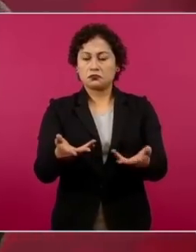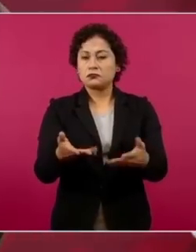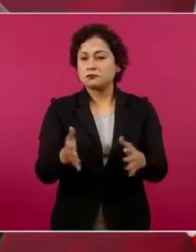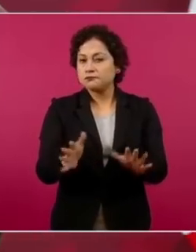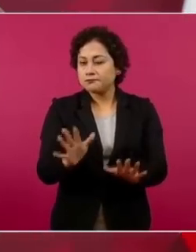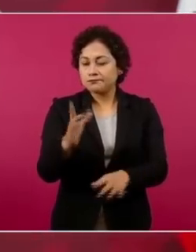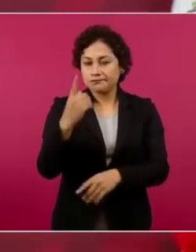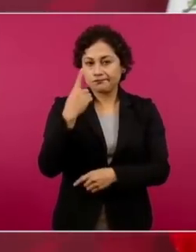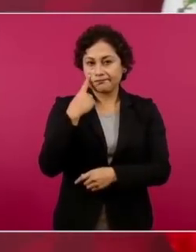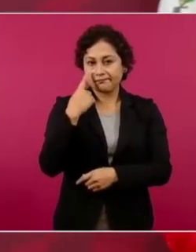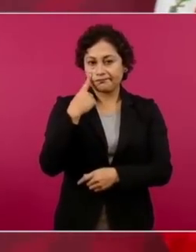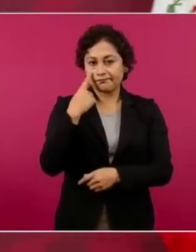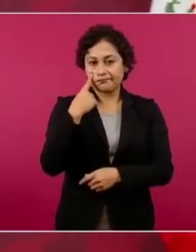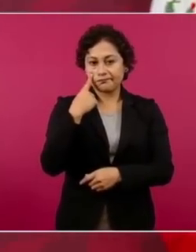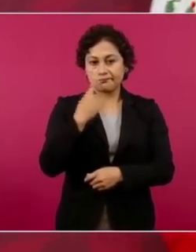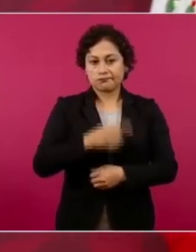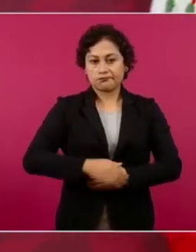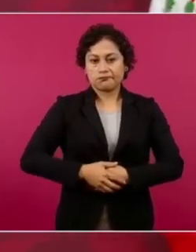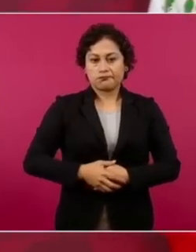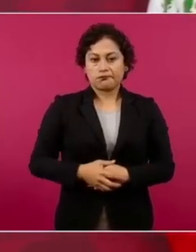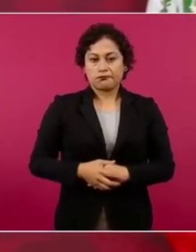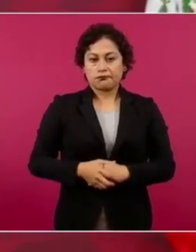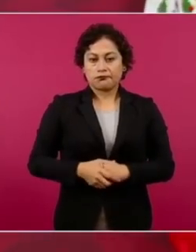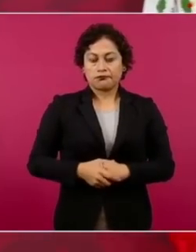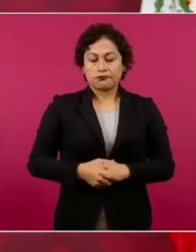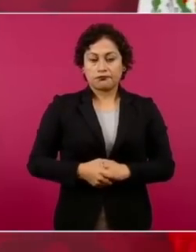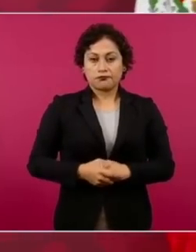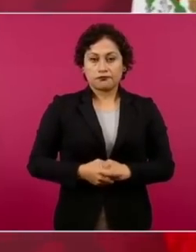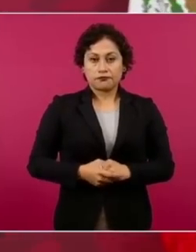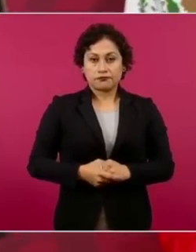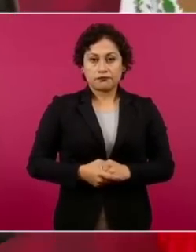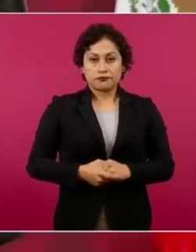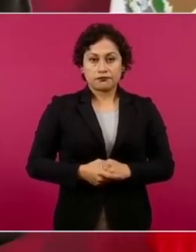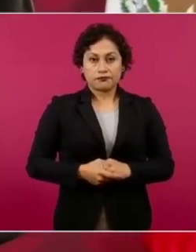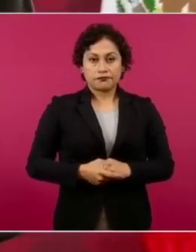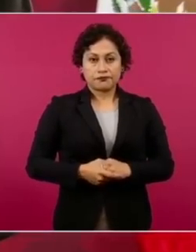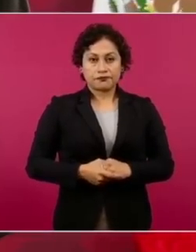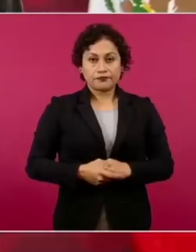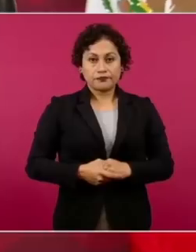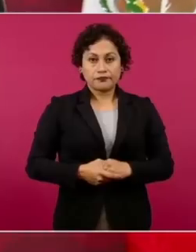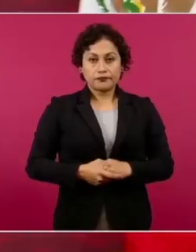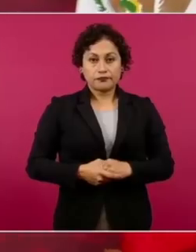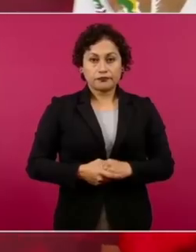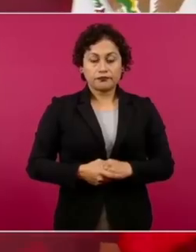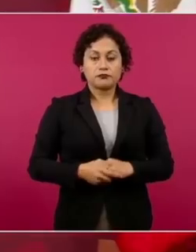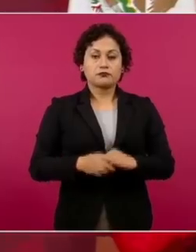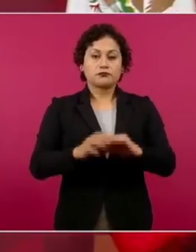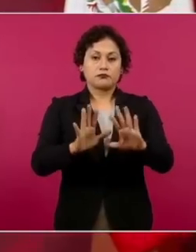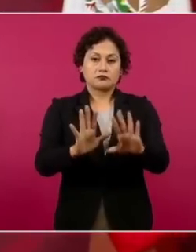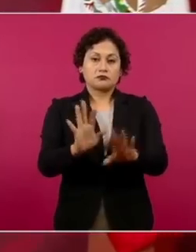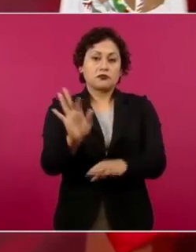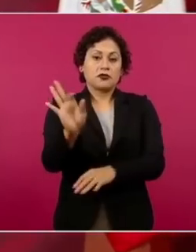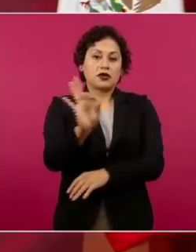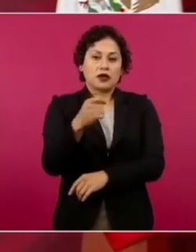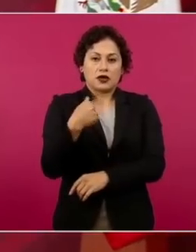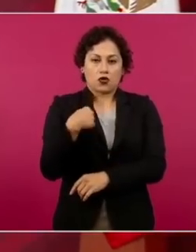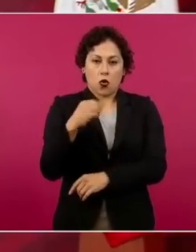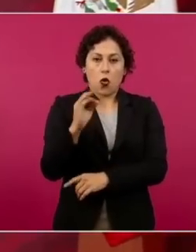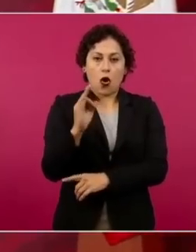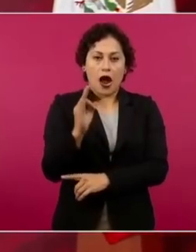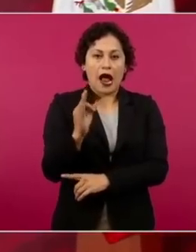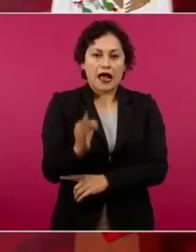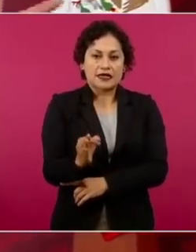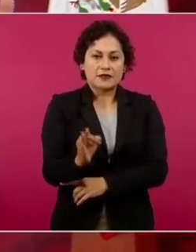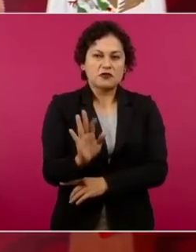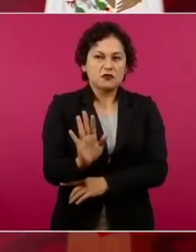aceptando sin conceder, que